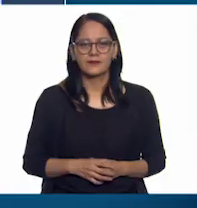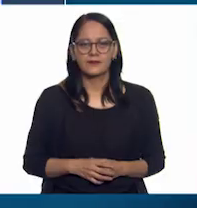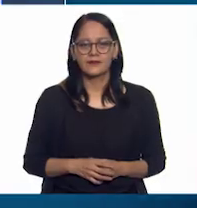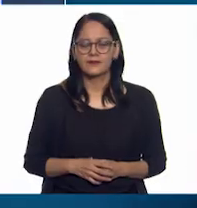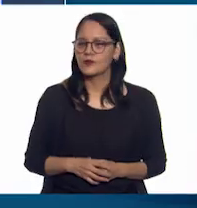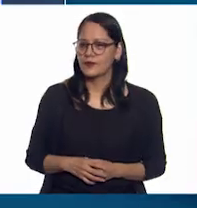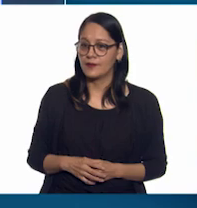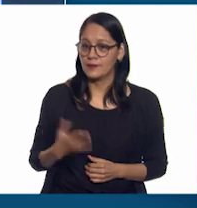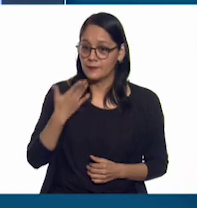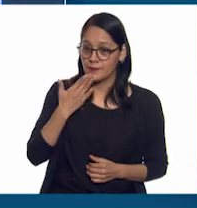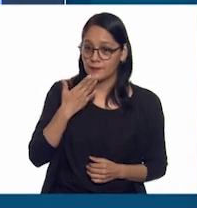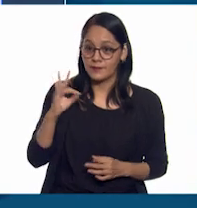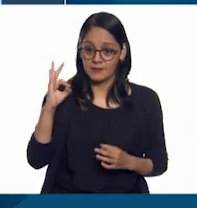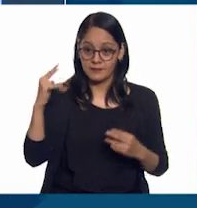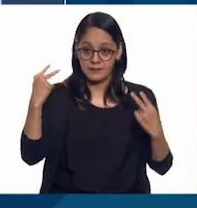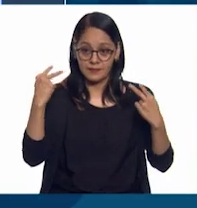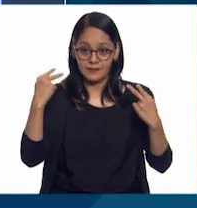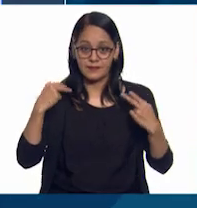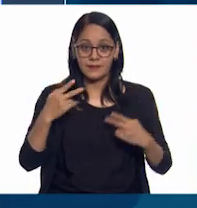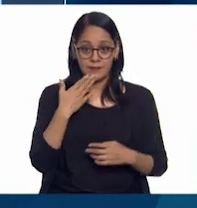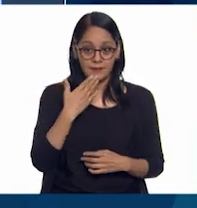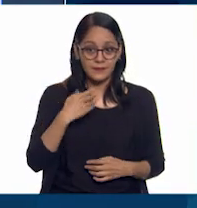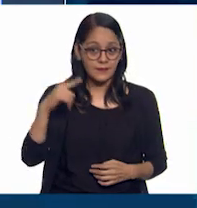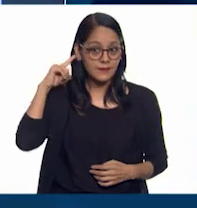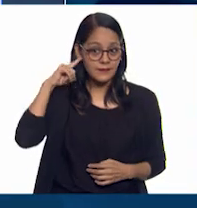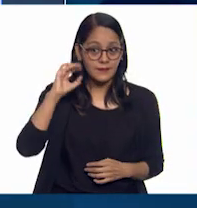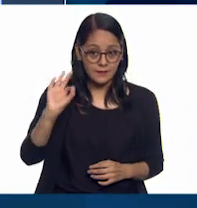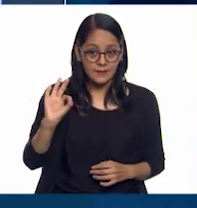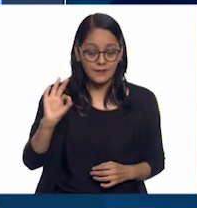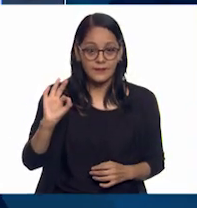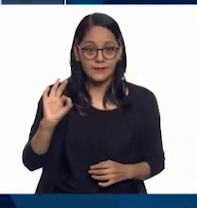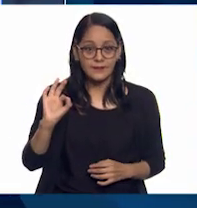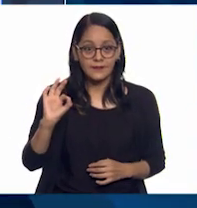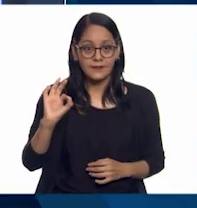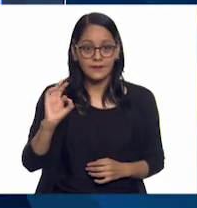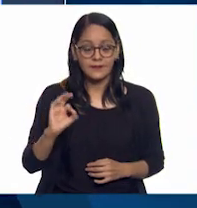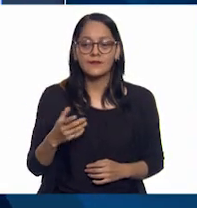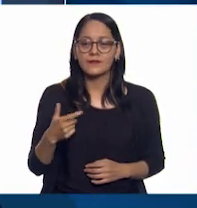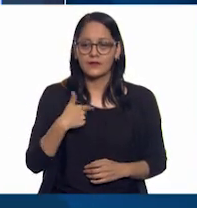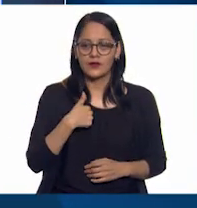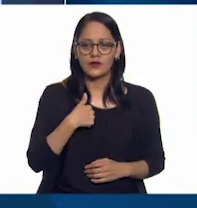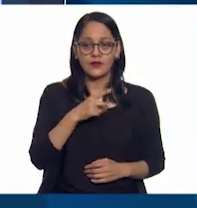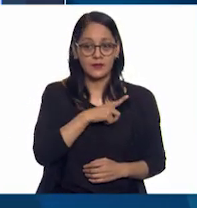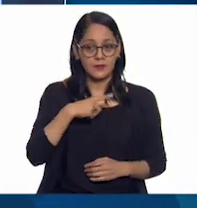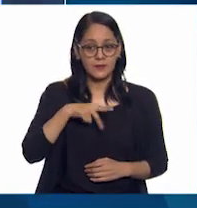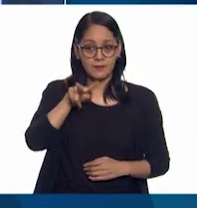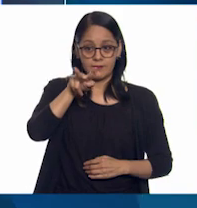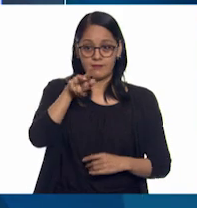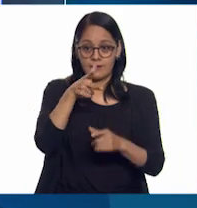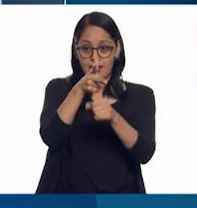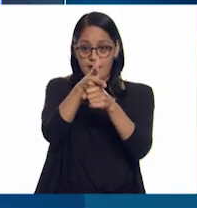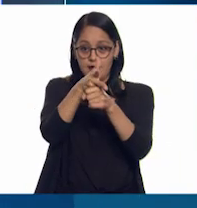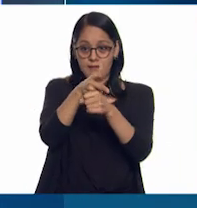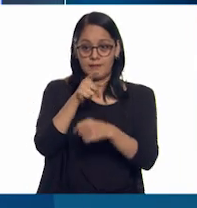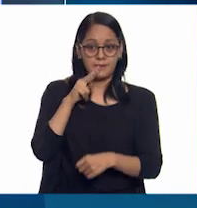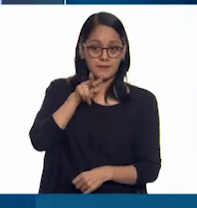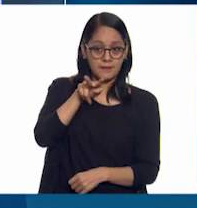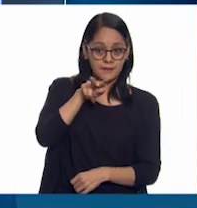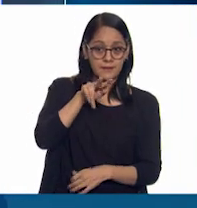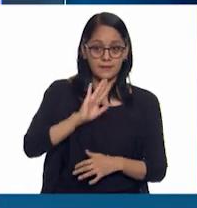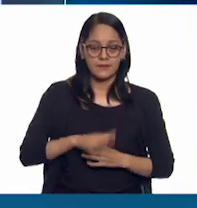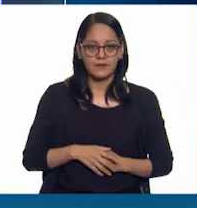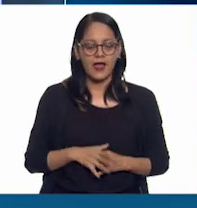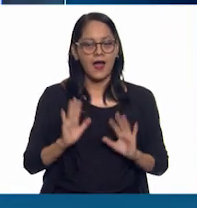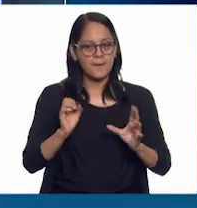¿Así está bien? ¿Se escucha? ¿Tengo que ver a la cámara? Ah,